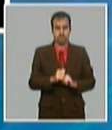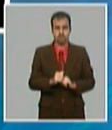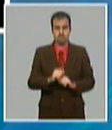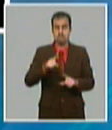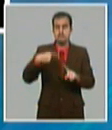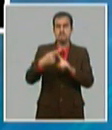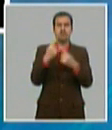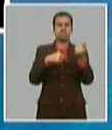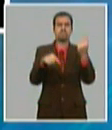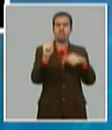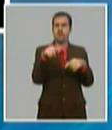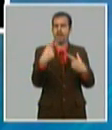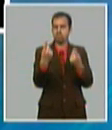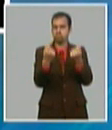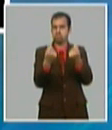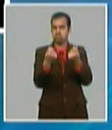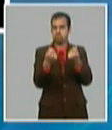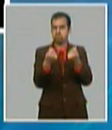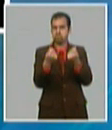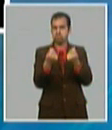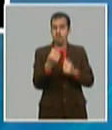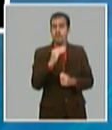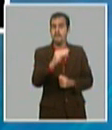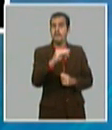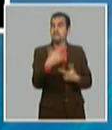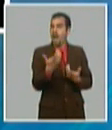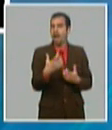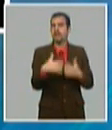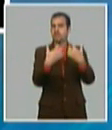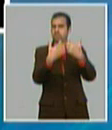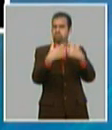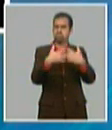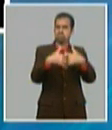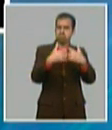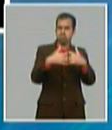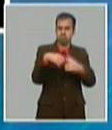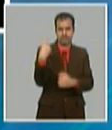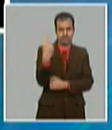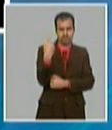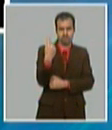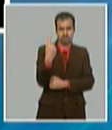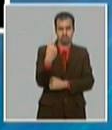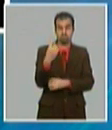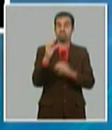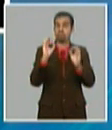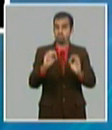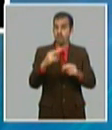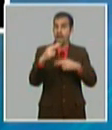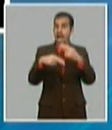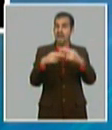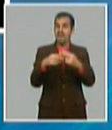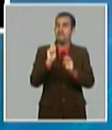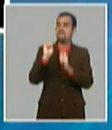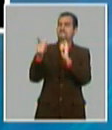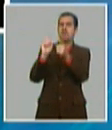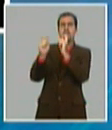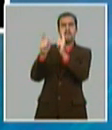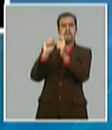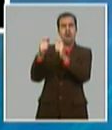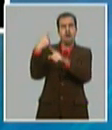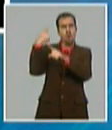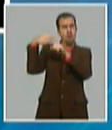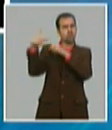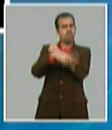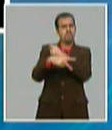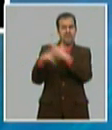en los financiamientos para la industria nacional, haciendo efectivo el propósito de no importar lo que podamos